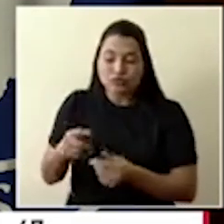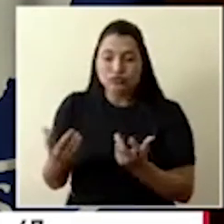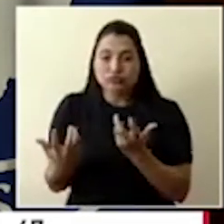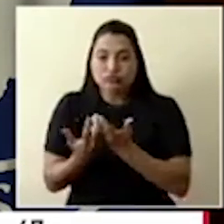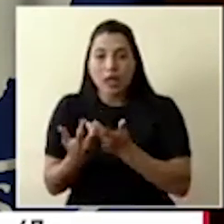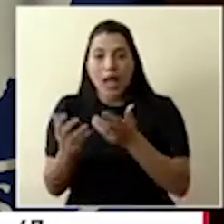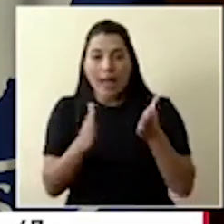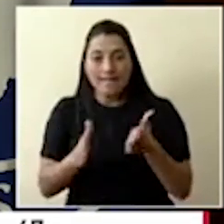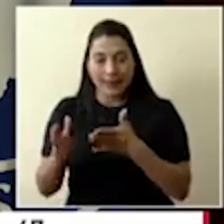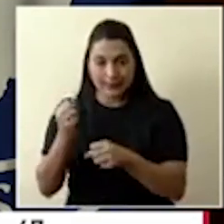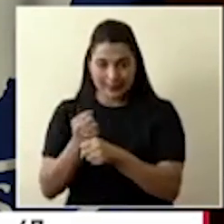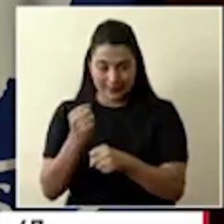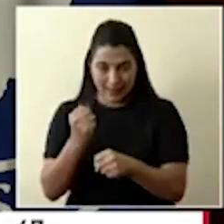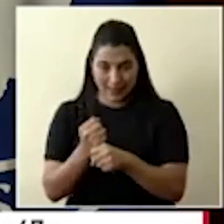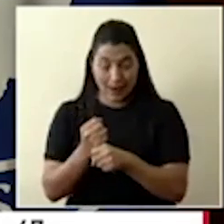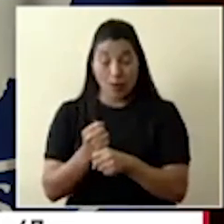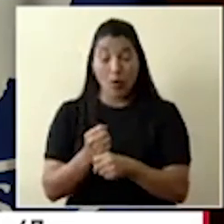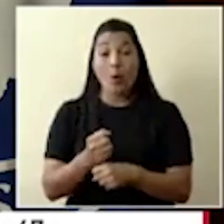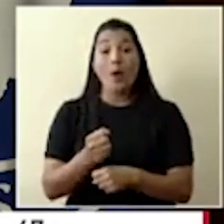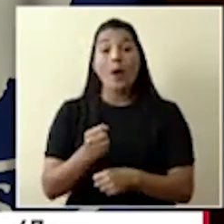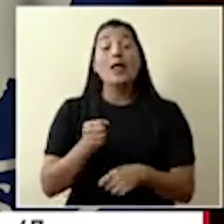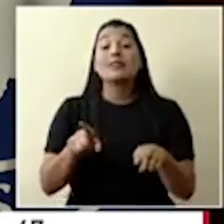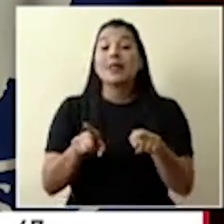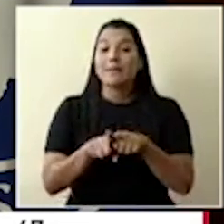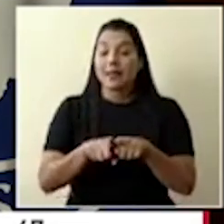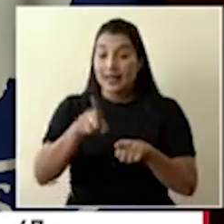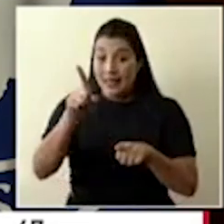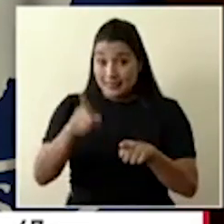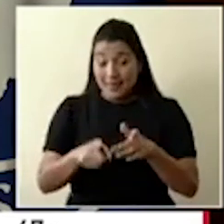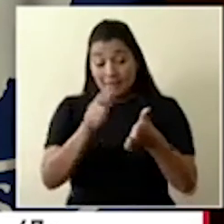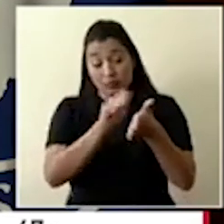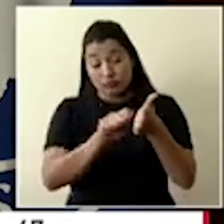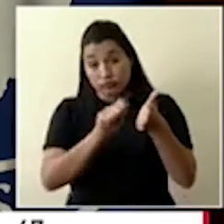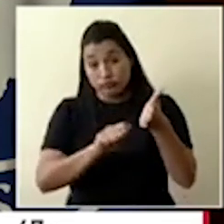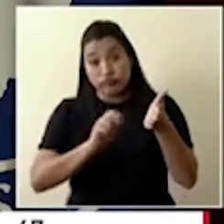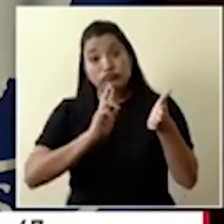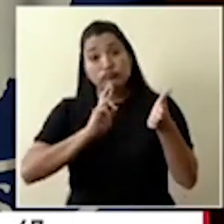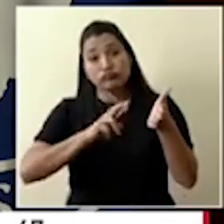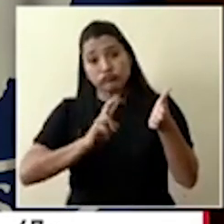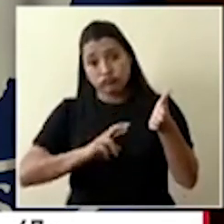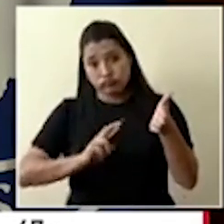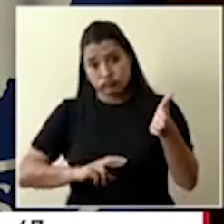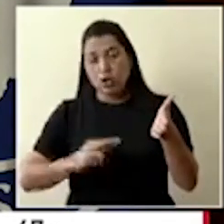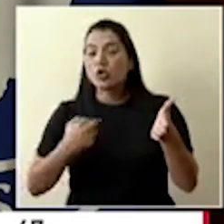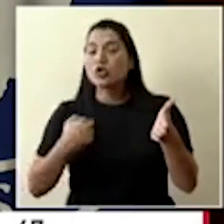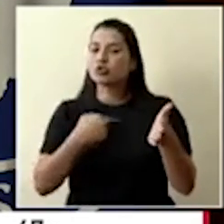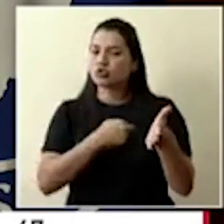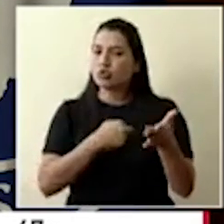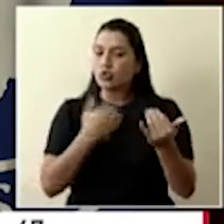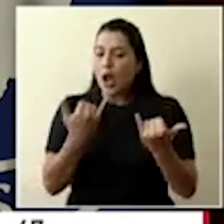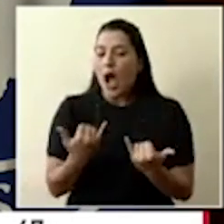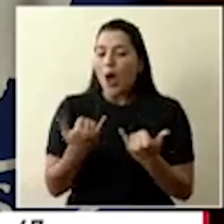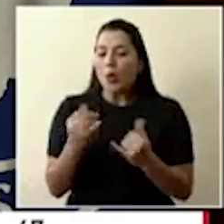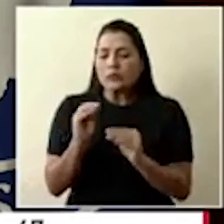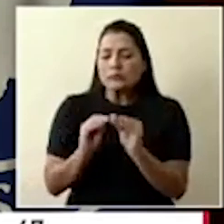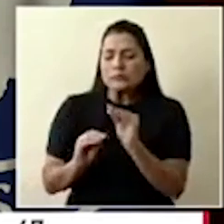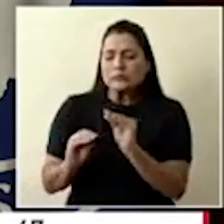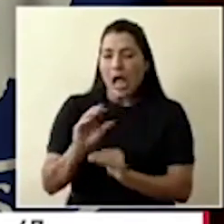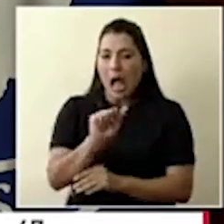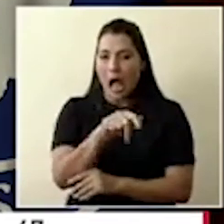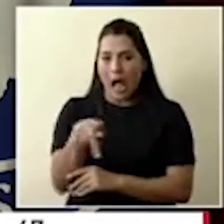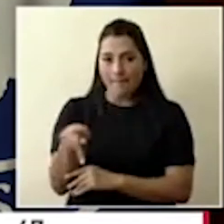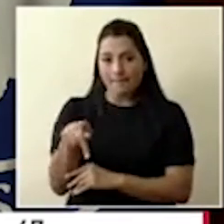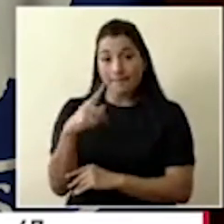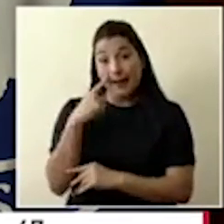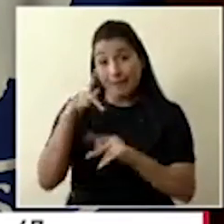han establecido. Para ello además deben de llenar un formulario, que estamos preparando una aplicación para hacerlo en línea, deben de